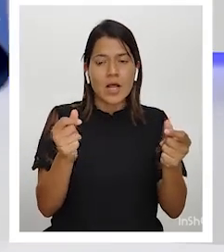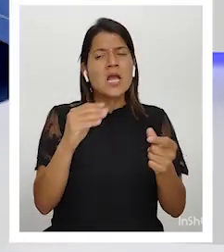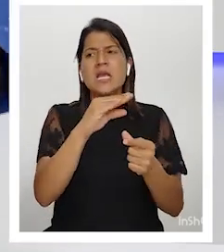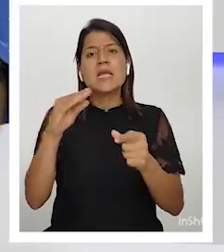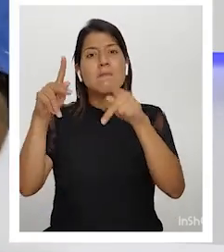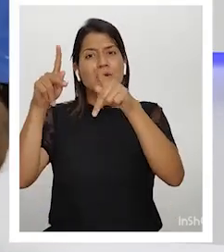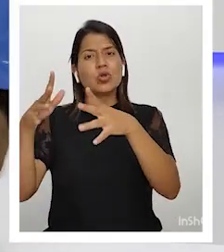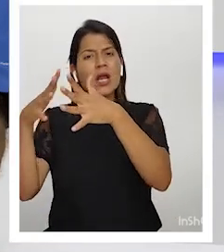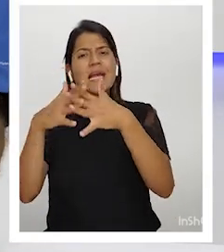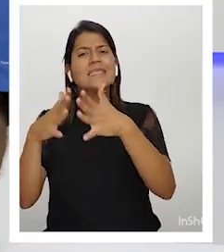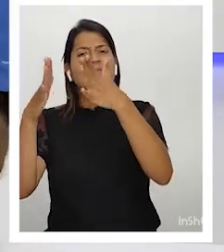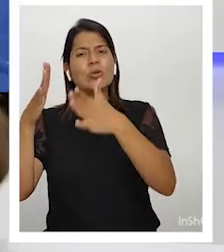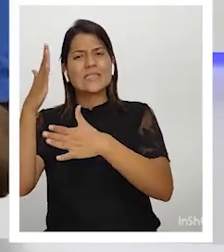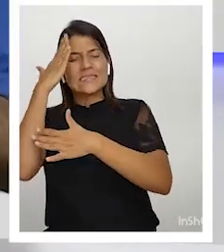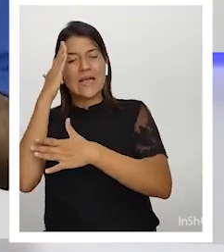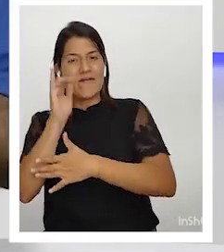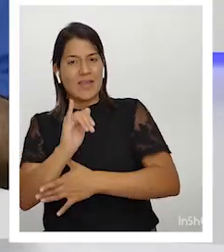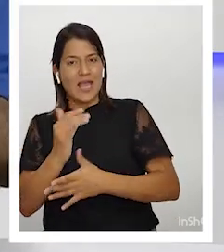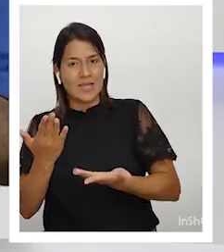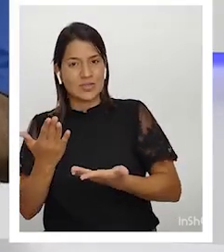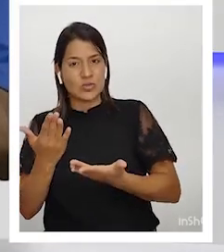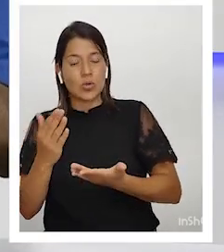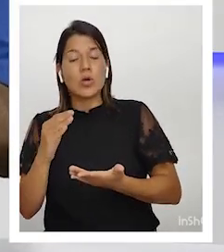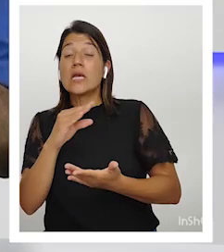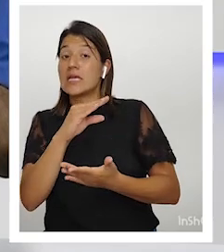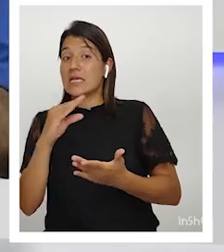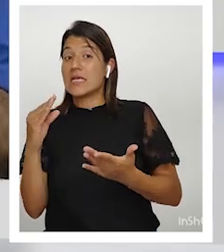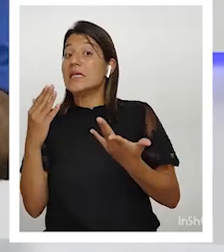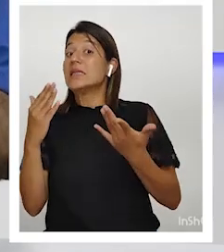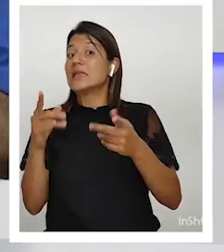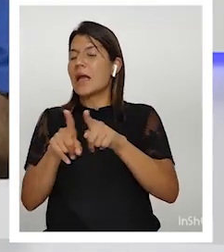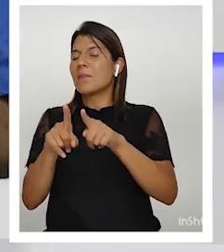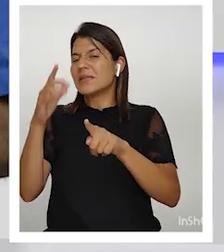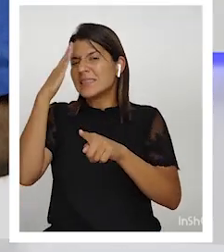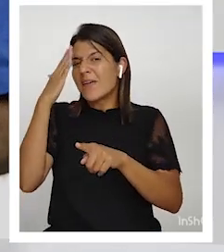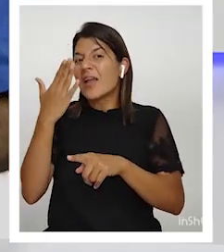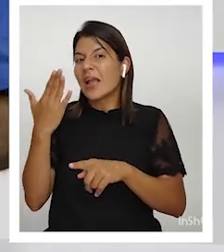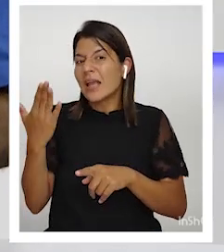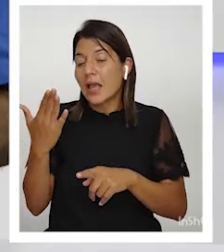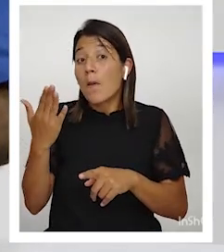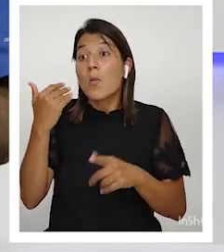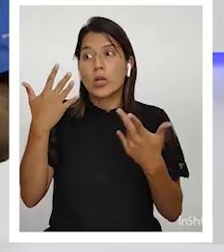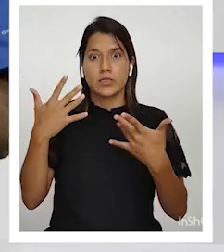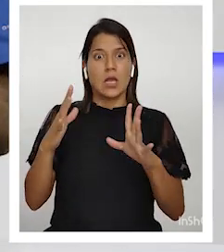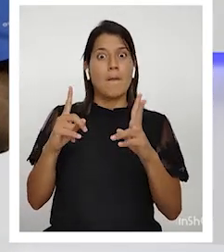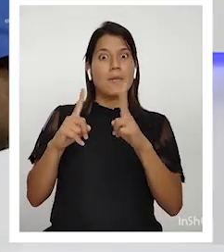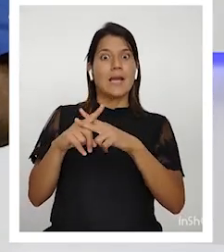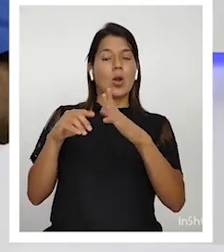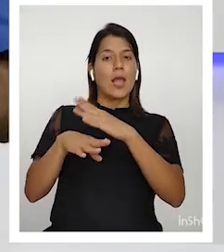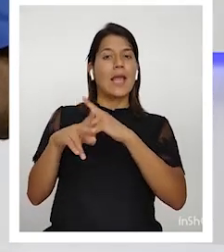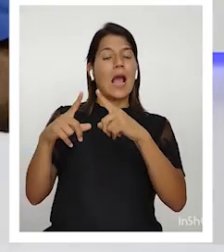Y sabían que, porque ya lo habían aplicado en, ¿cómo se llama?, en Japón,